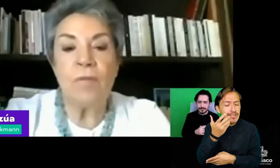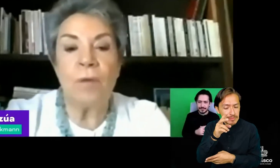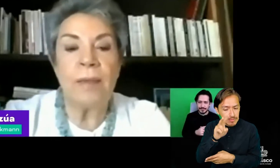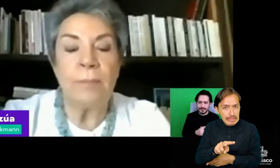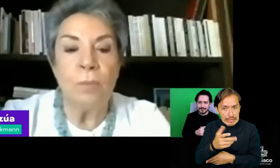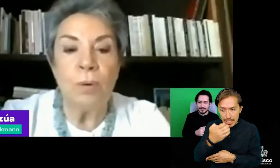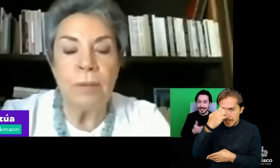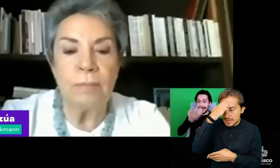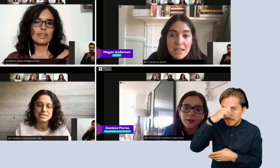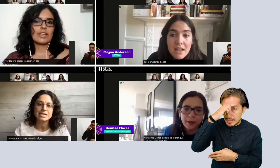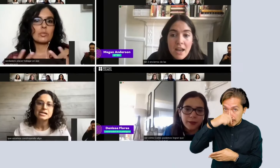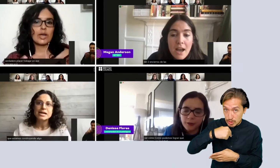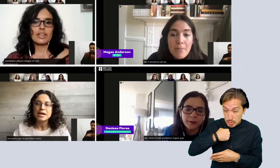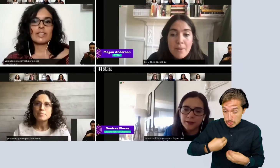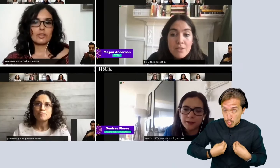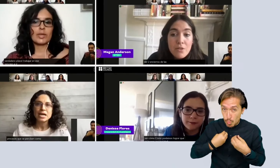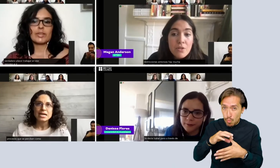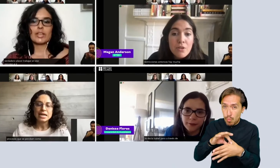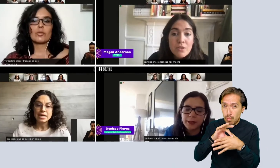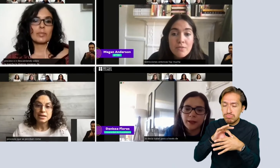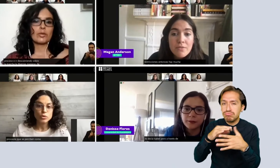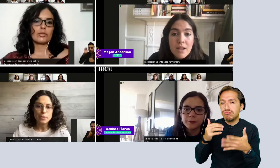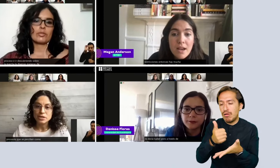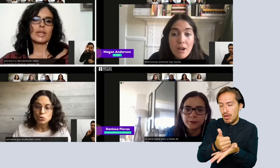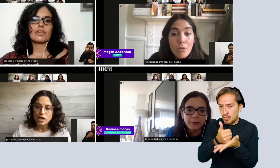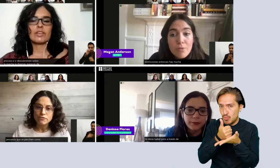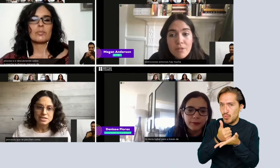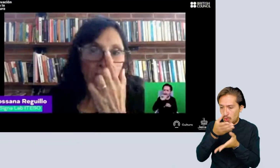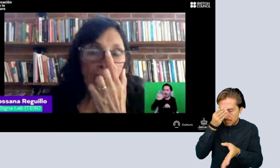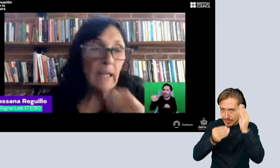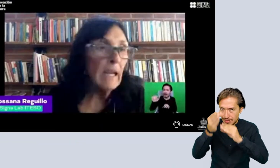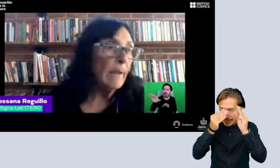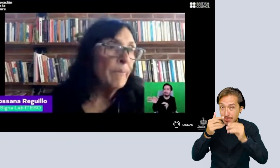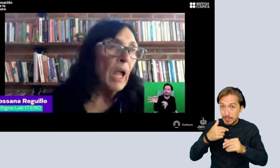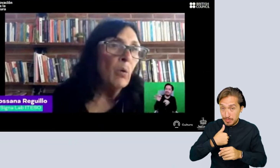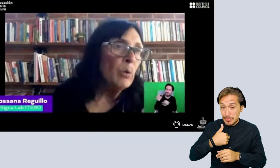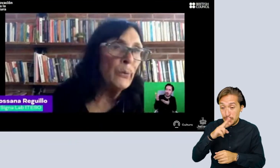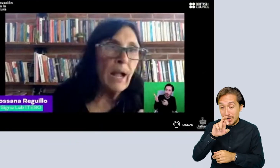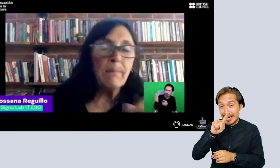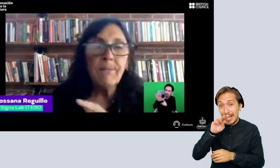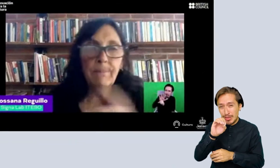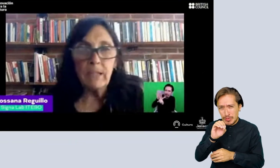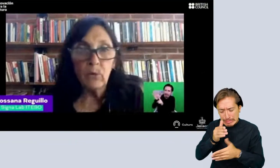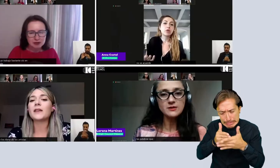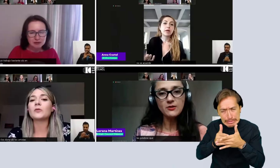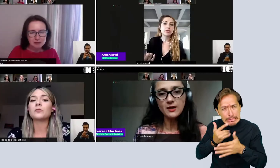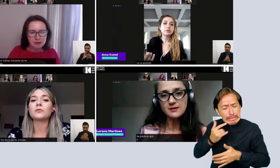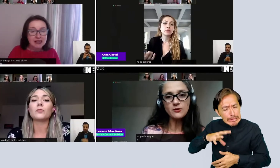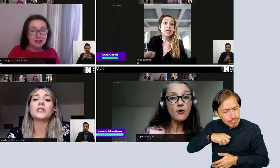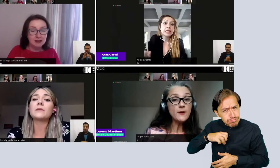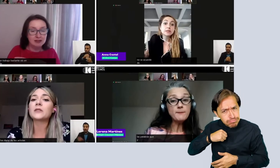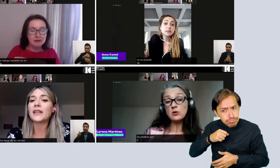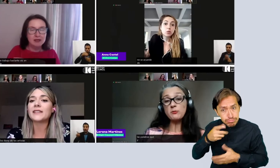vivida fue muy, muy enriquecedora y que fue un reto para mí estar con ustedes como jóvenes